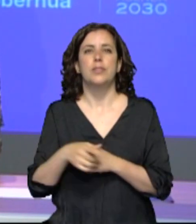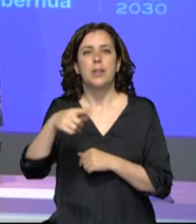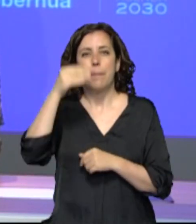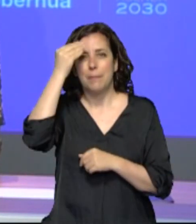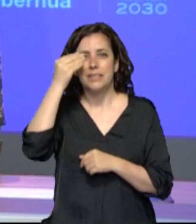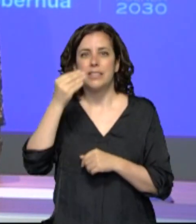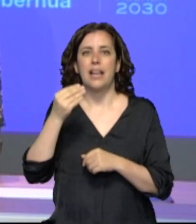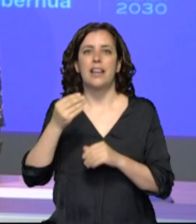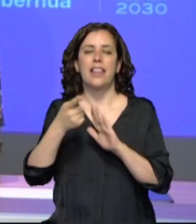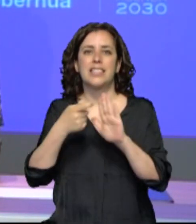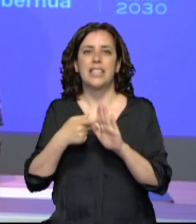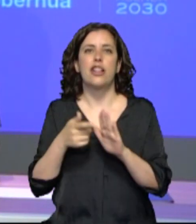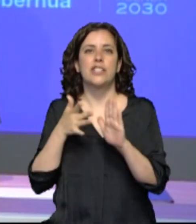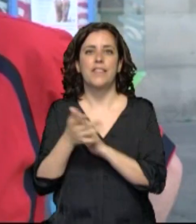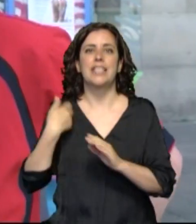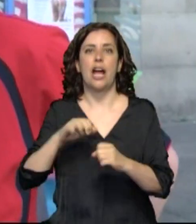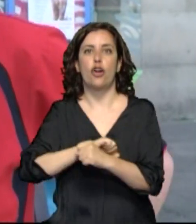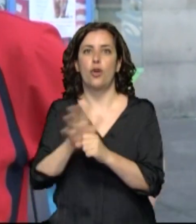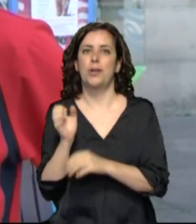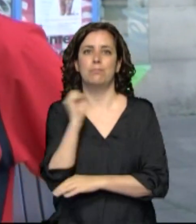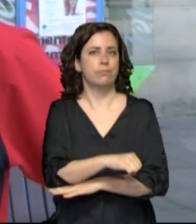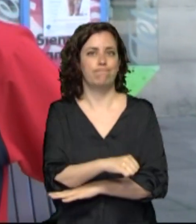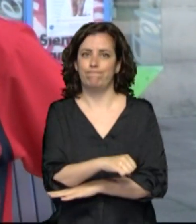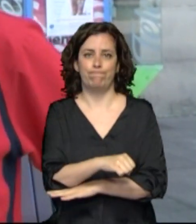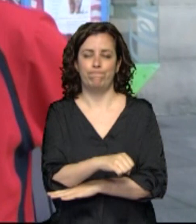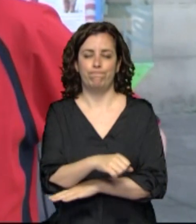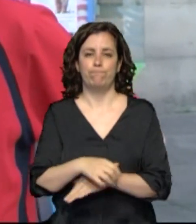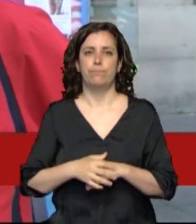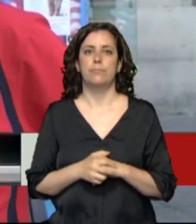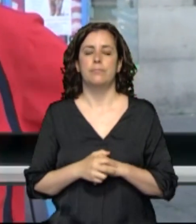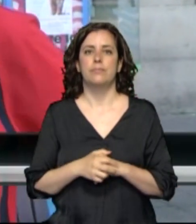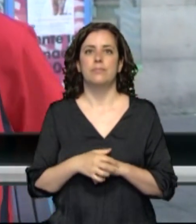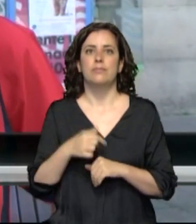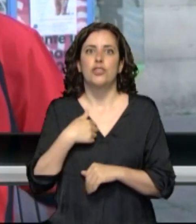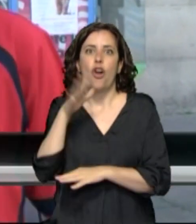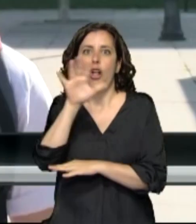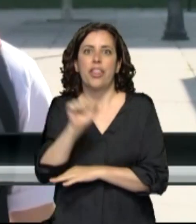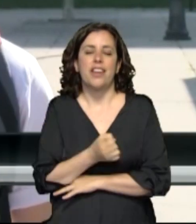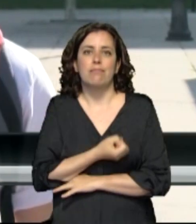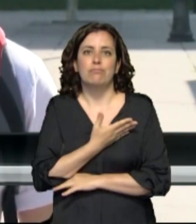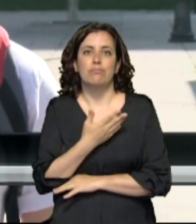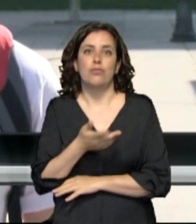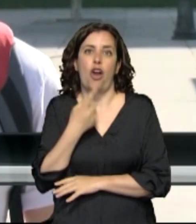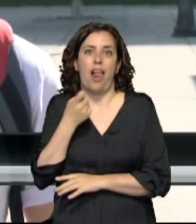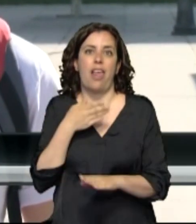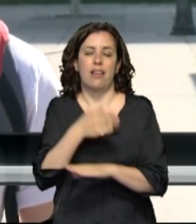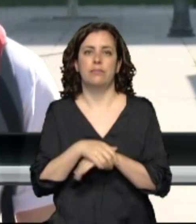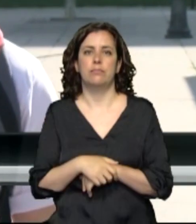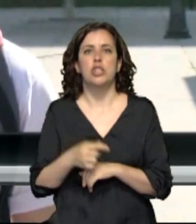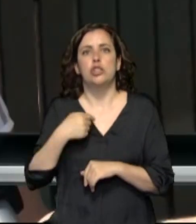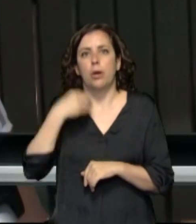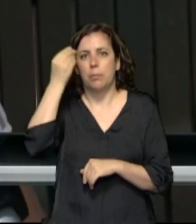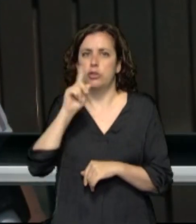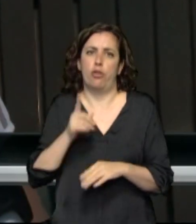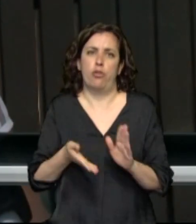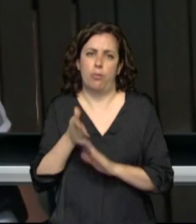del COVID-19. Me gusta mucho el cine y me encantaría ir al cine, la verdad. Supongo que aún no, esperaré un poco